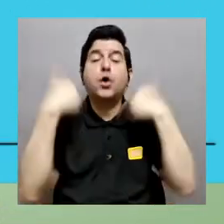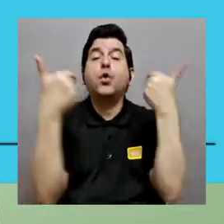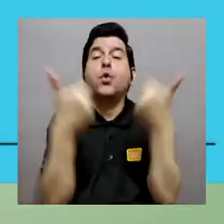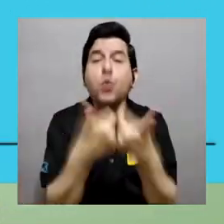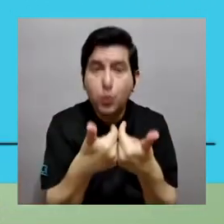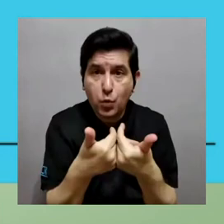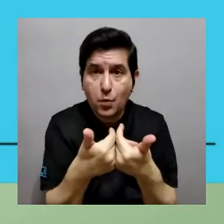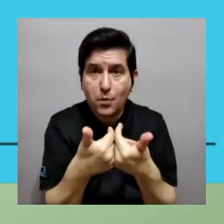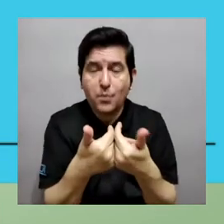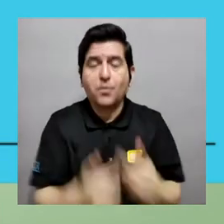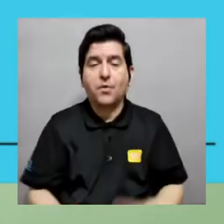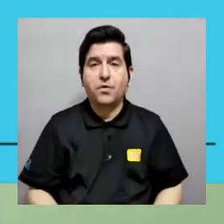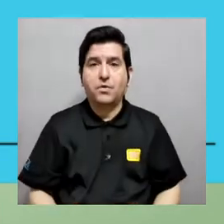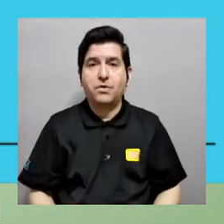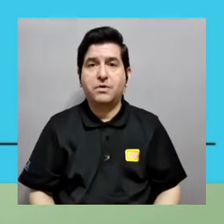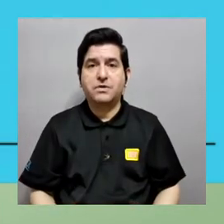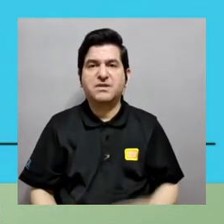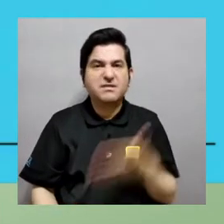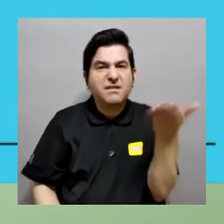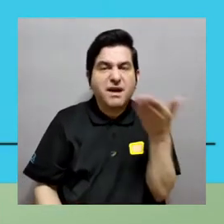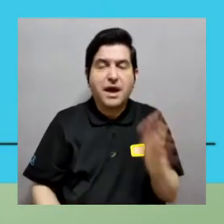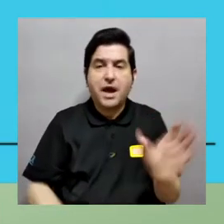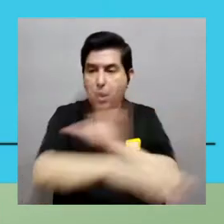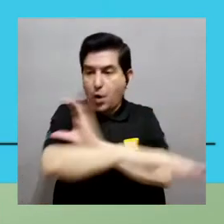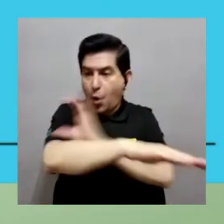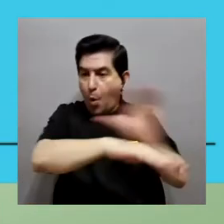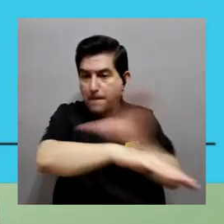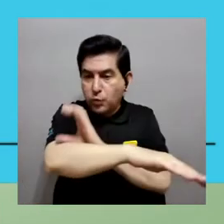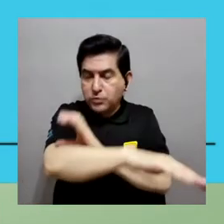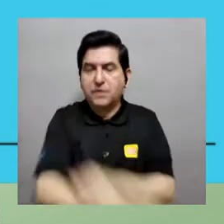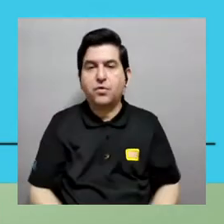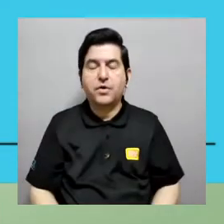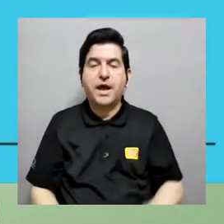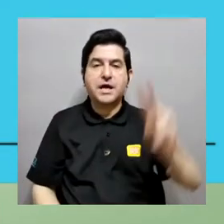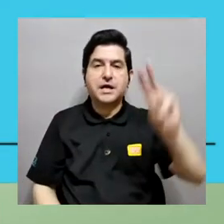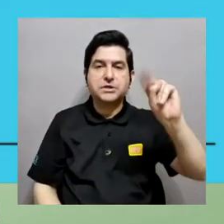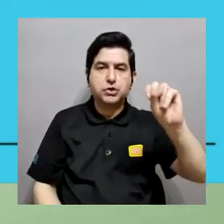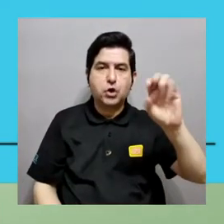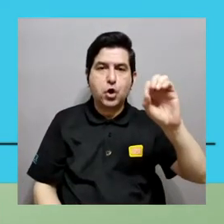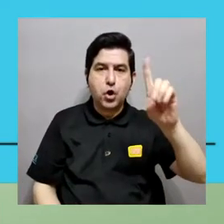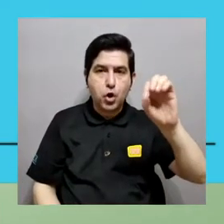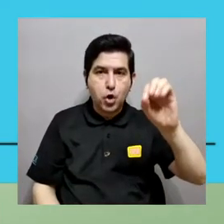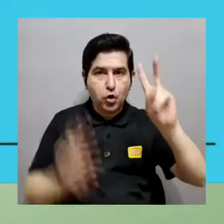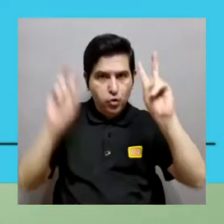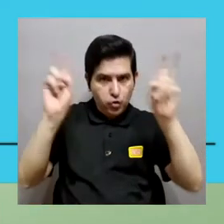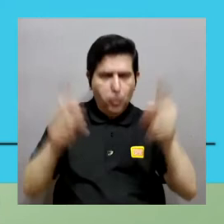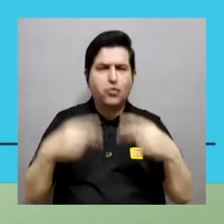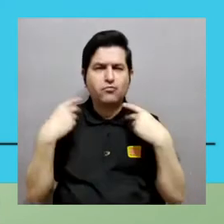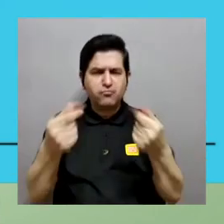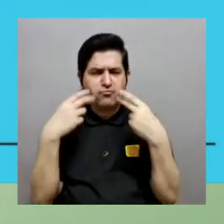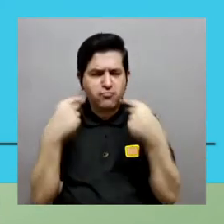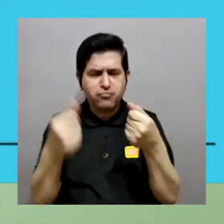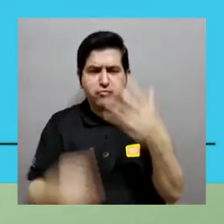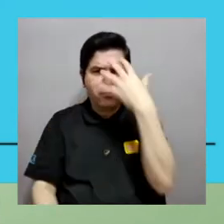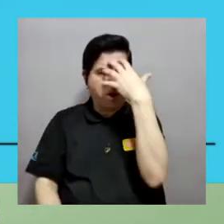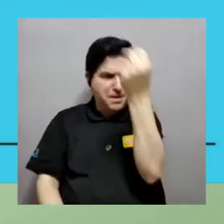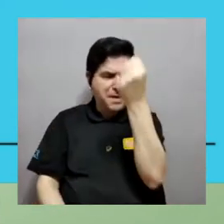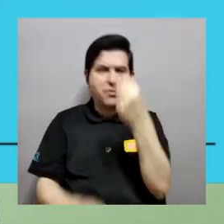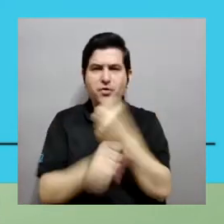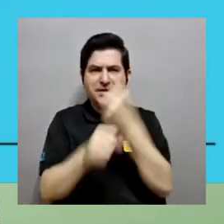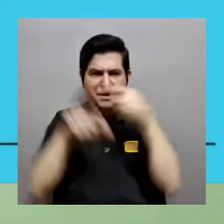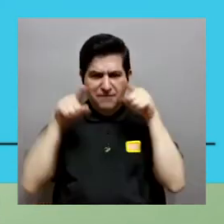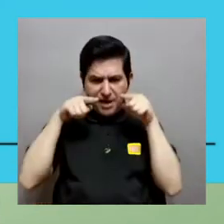esto, bueno, esto es lo más sencillo que lo puedo explicar. Es un conjunto, un clúster de computación de alto rendimiento, es un conjunto de computadoras con nodos,